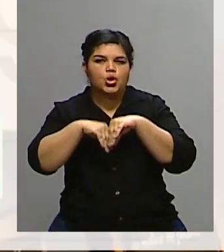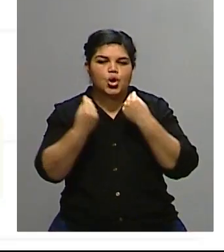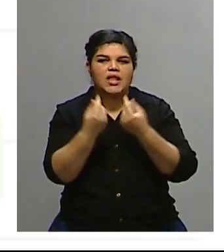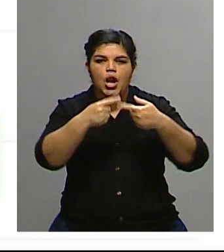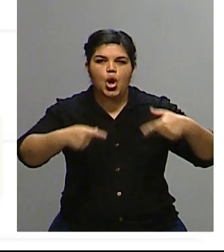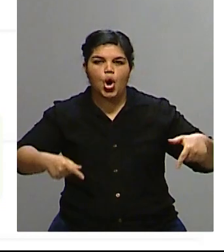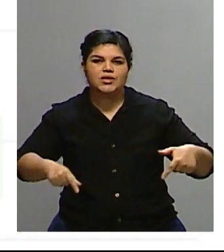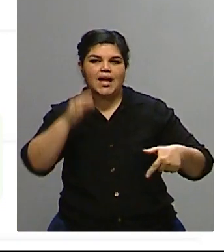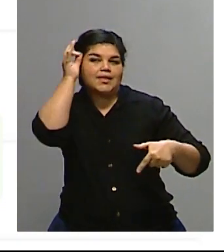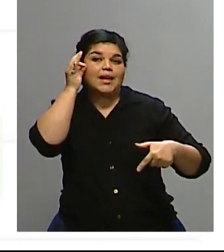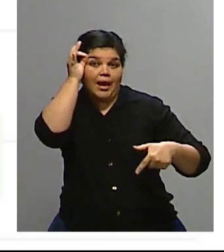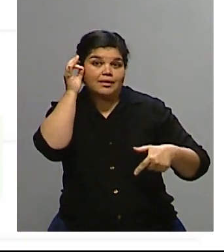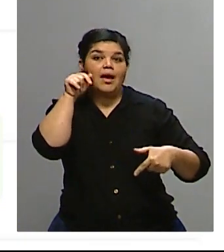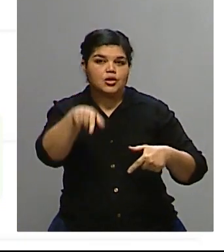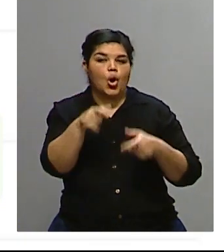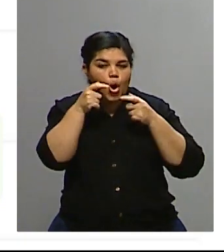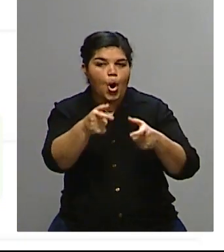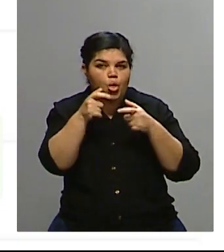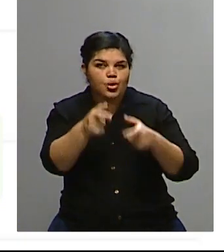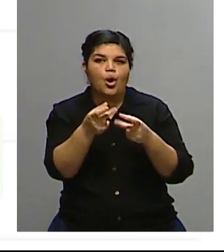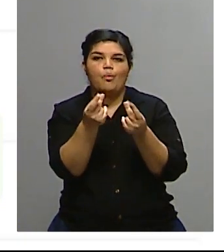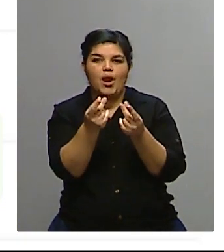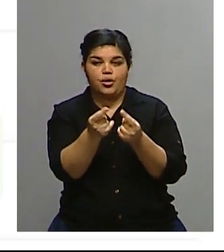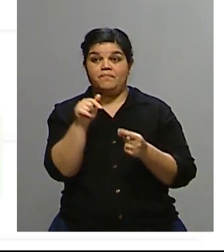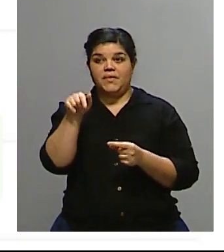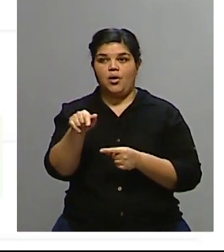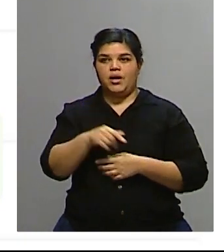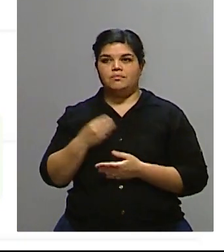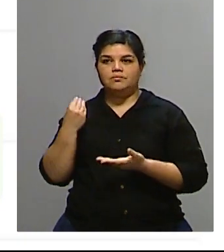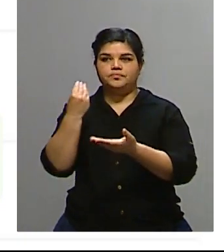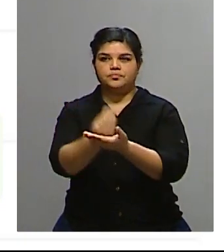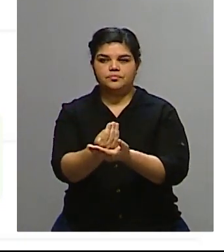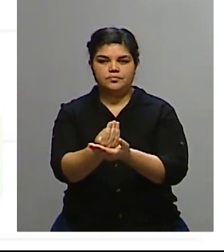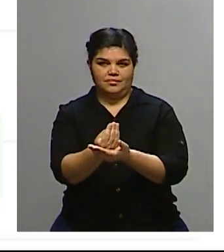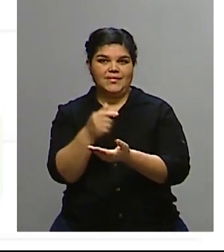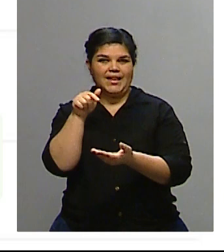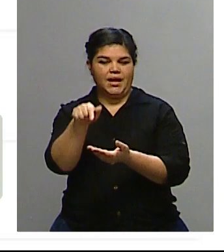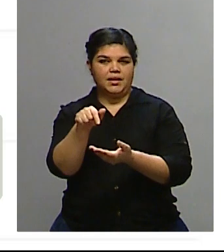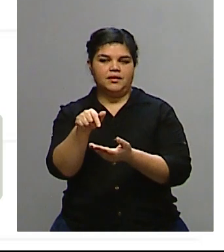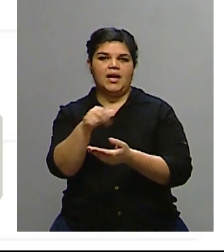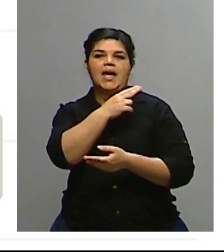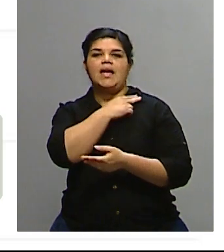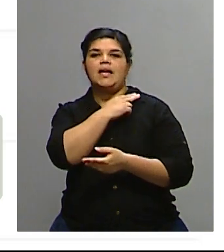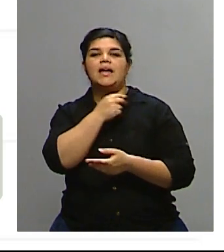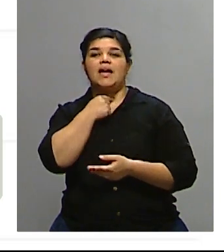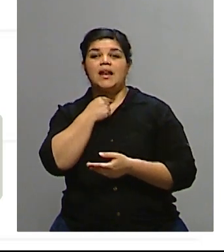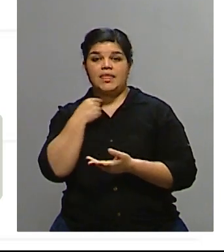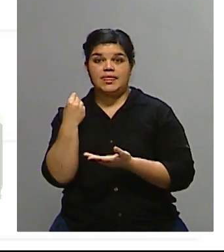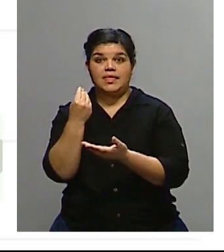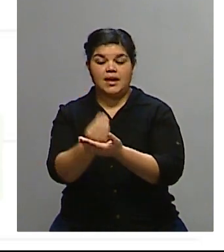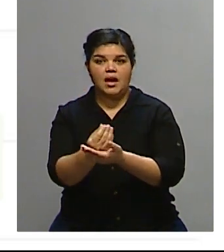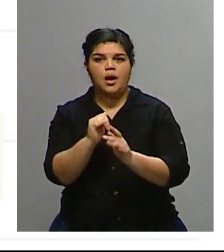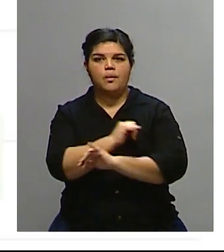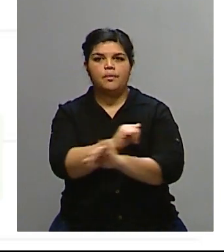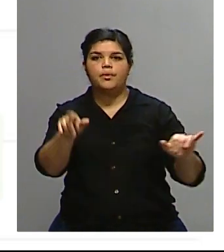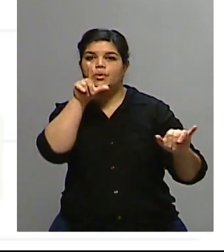el gerente, Alexandre de Palmas, de Carrefour en España, que le invitaba a acudir